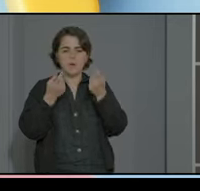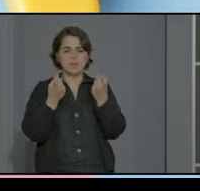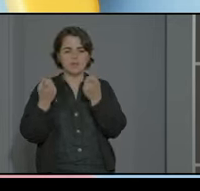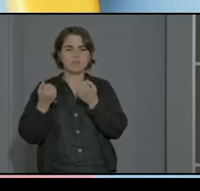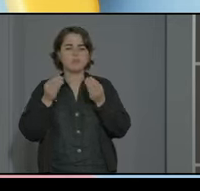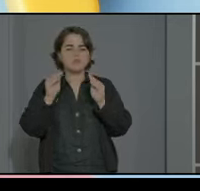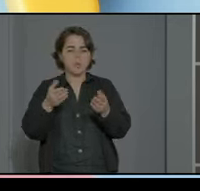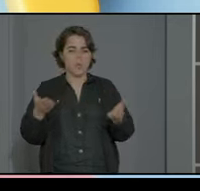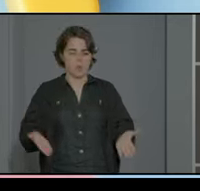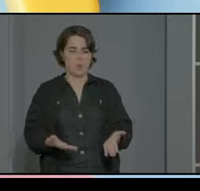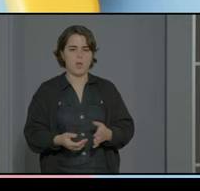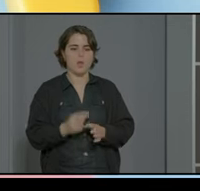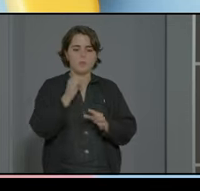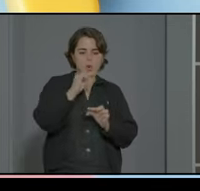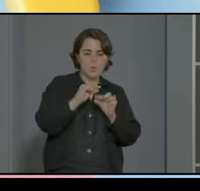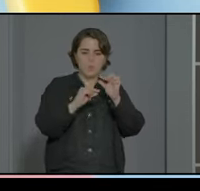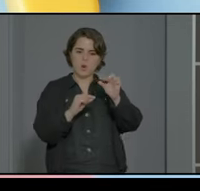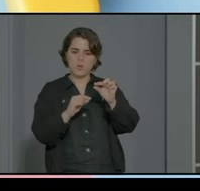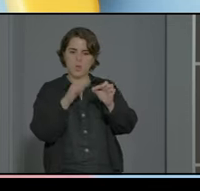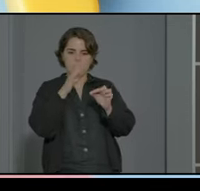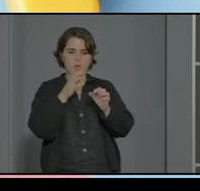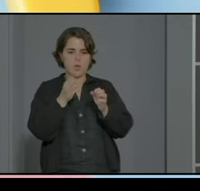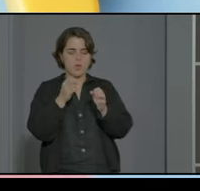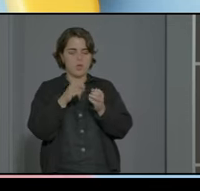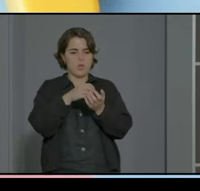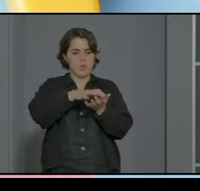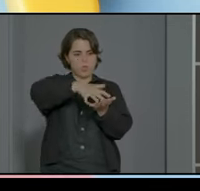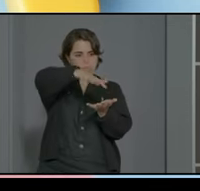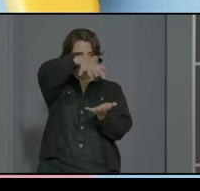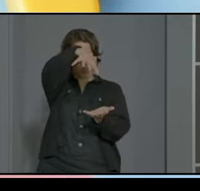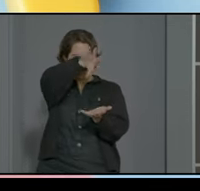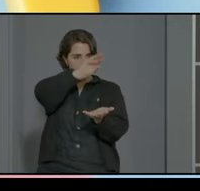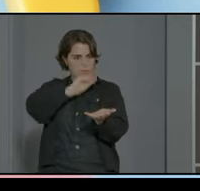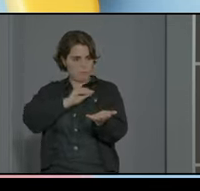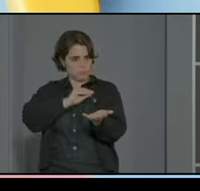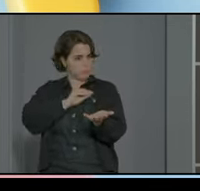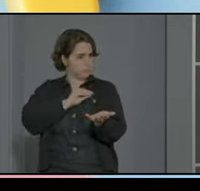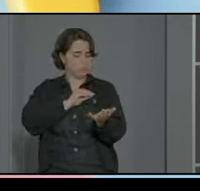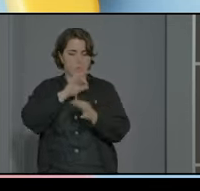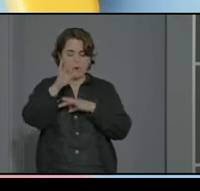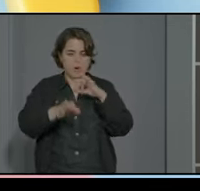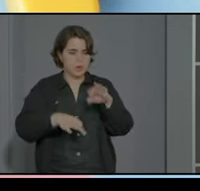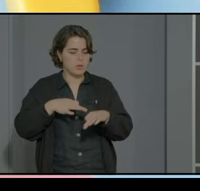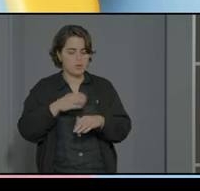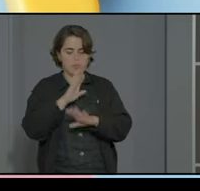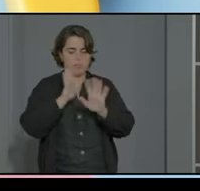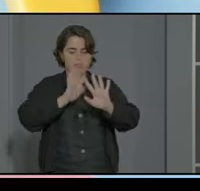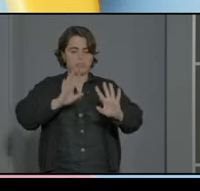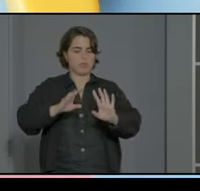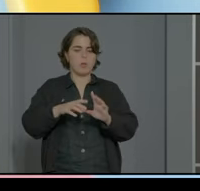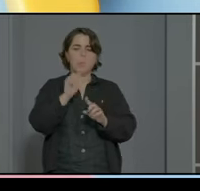entonces en pequeñas dosis porque abrumar con mucha organización mucha historia y tal es como poquito